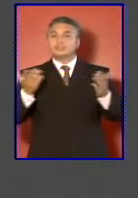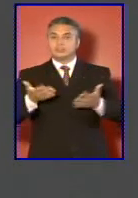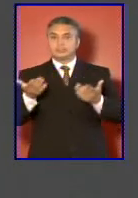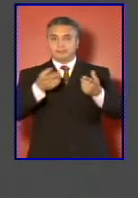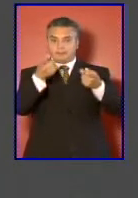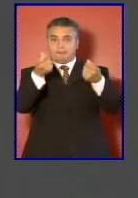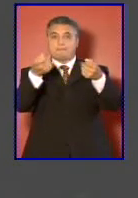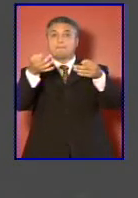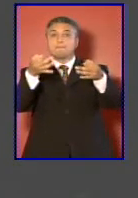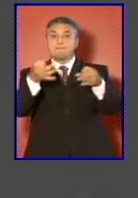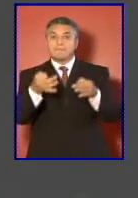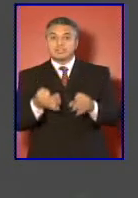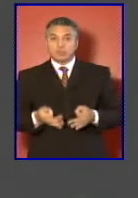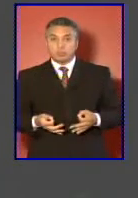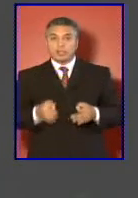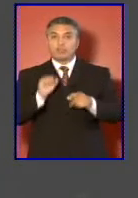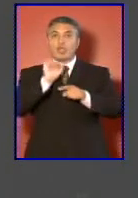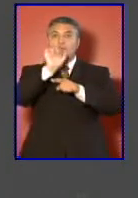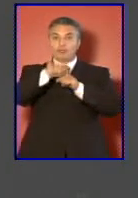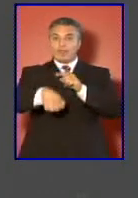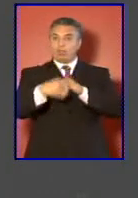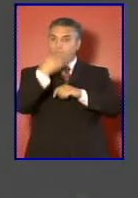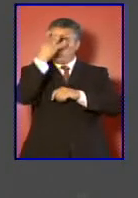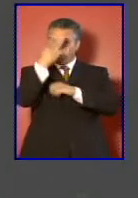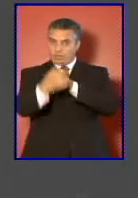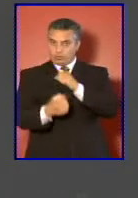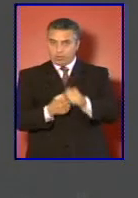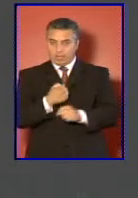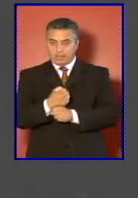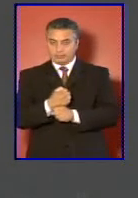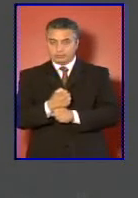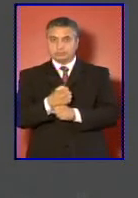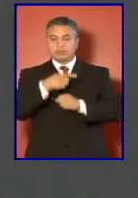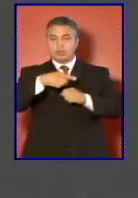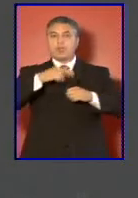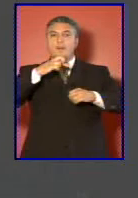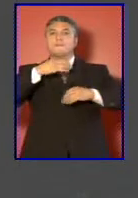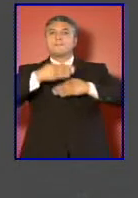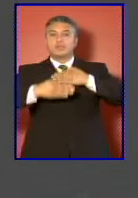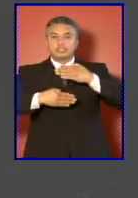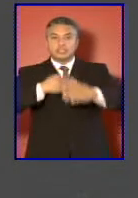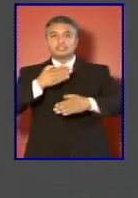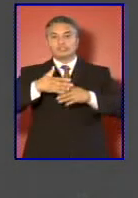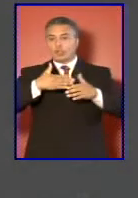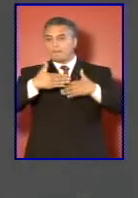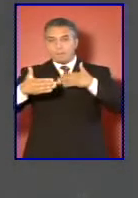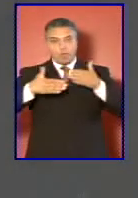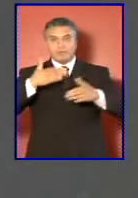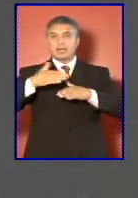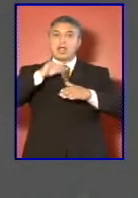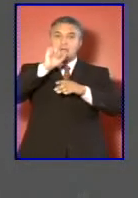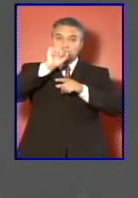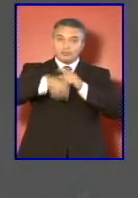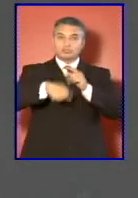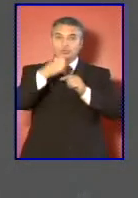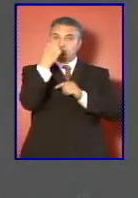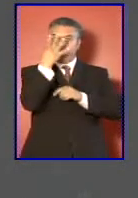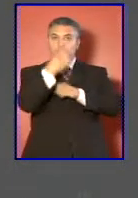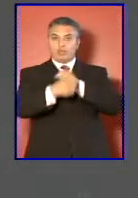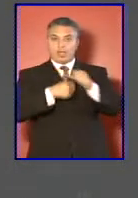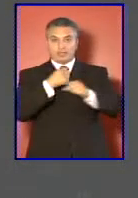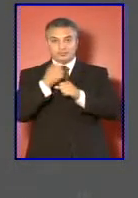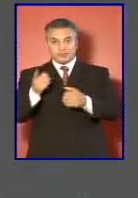presupuesto aprobado por cuatro años proceso móvil de aprobación del cuarto año al